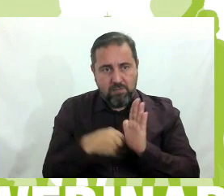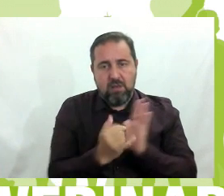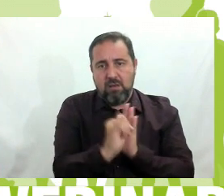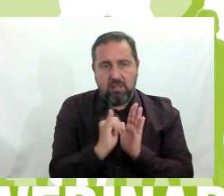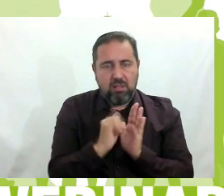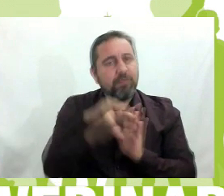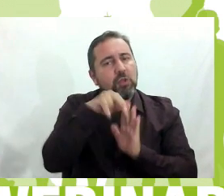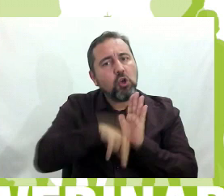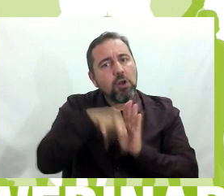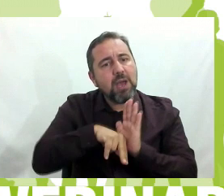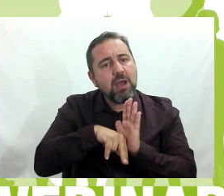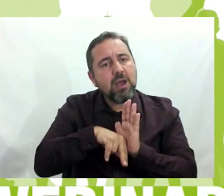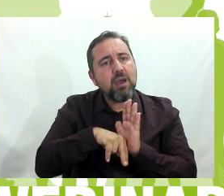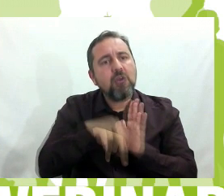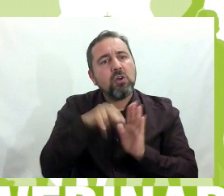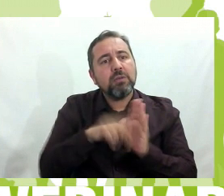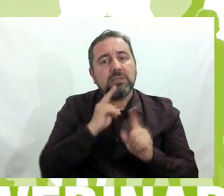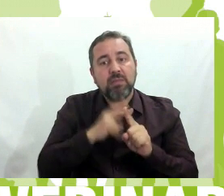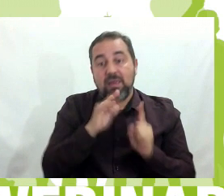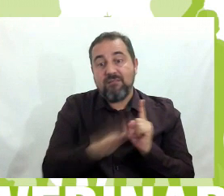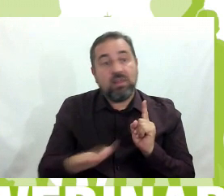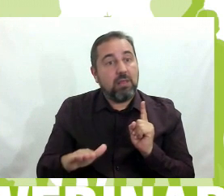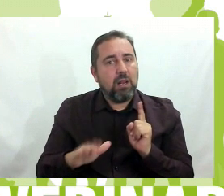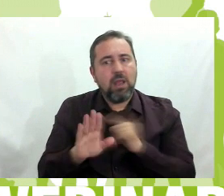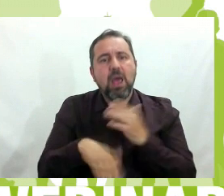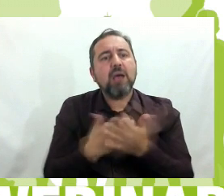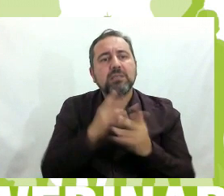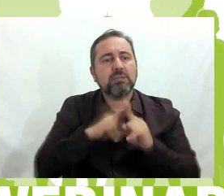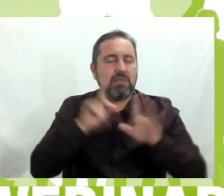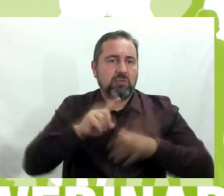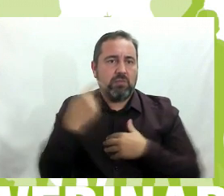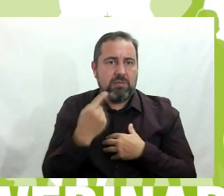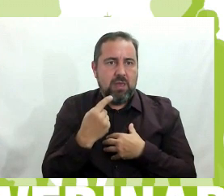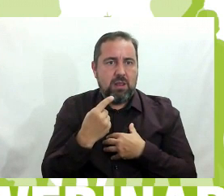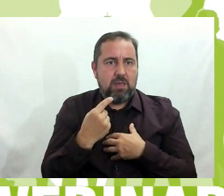Esta norma es de infantil hasta sexto de primaria.